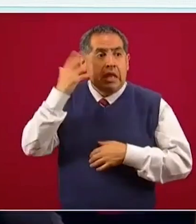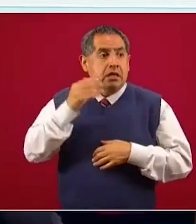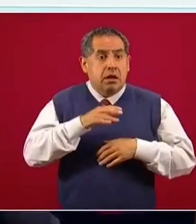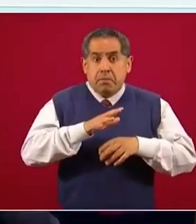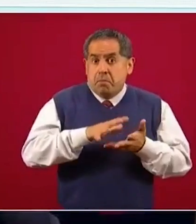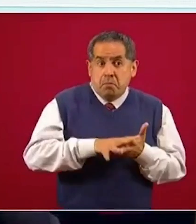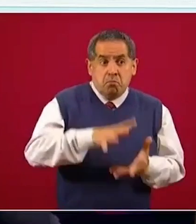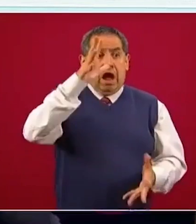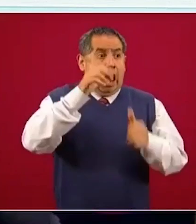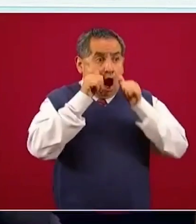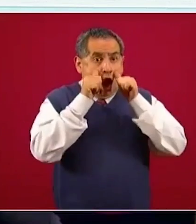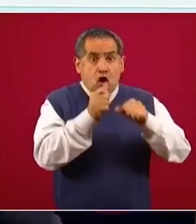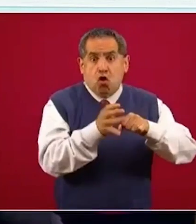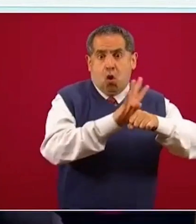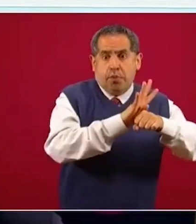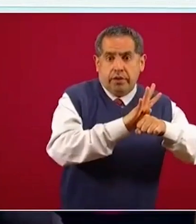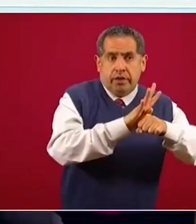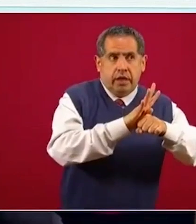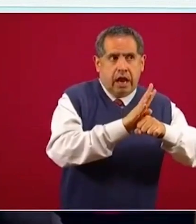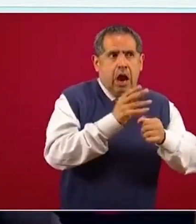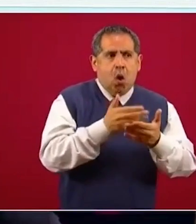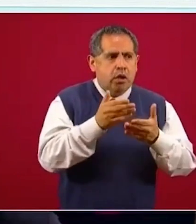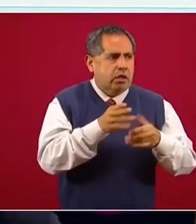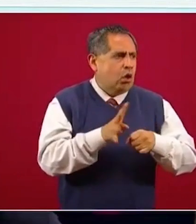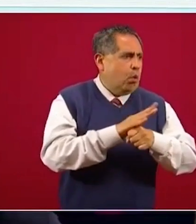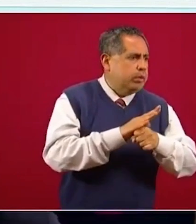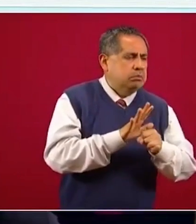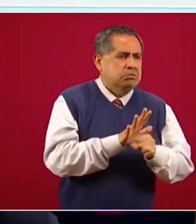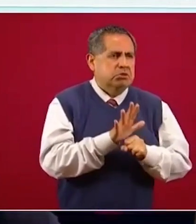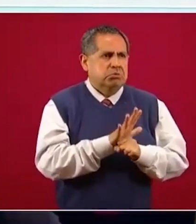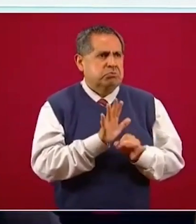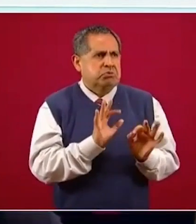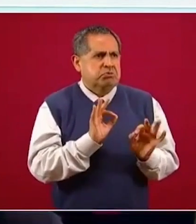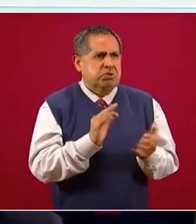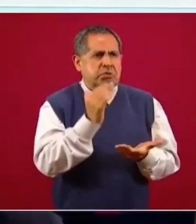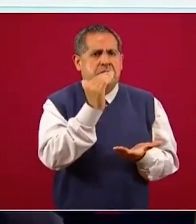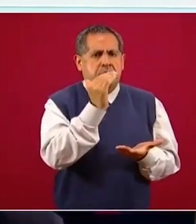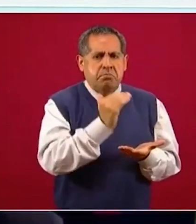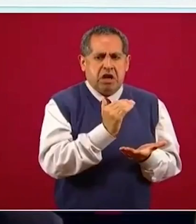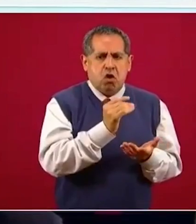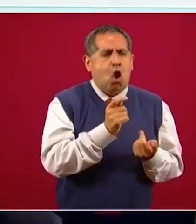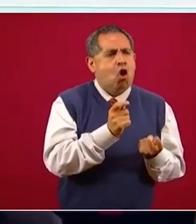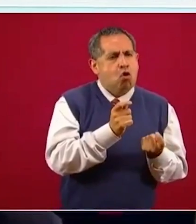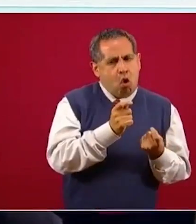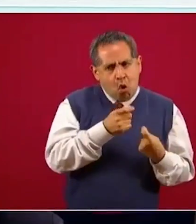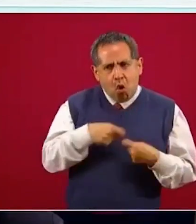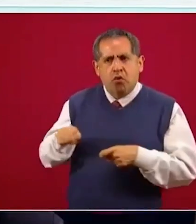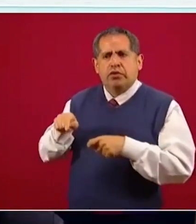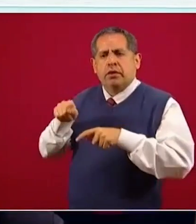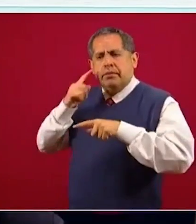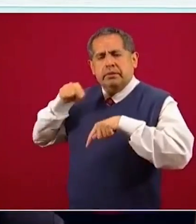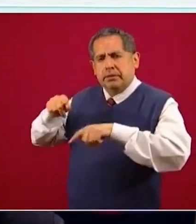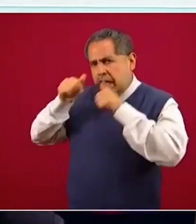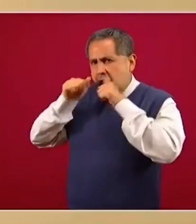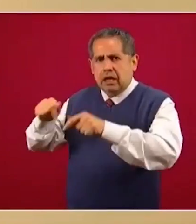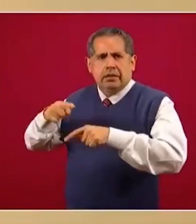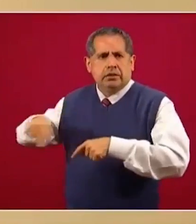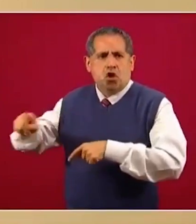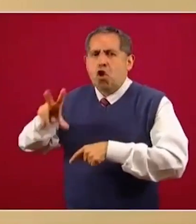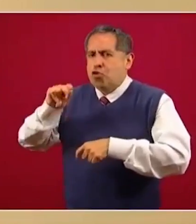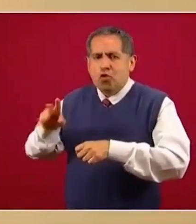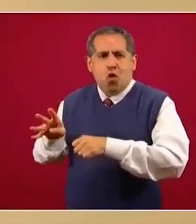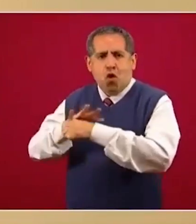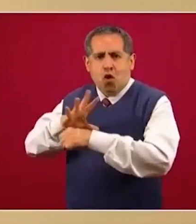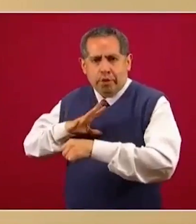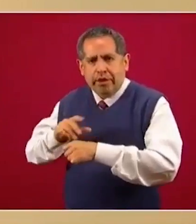Ciudad de México y en el país. Entonces, nosotros actualmente estamos en semáforo naranja, sin embargo,